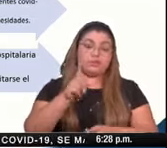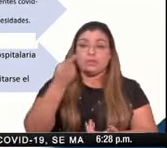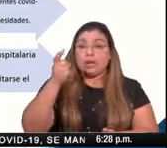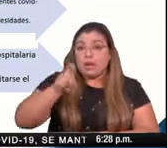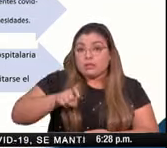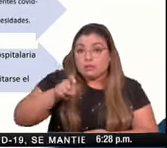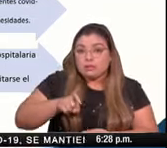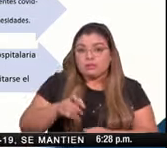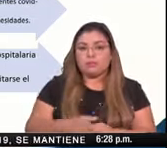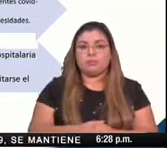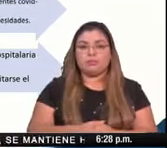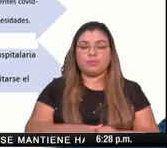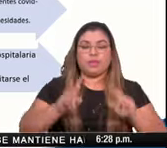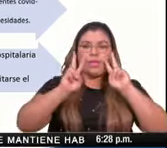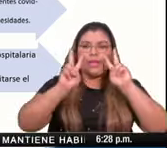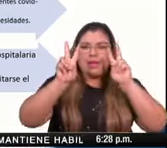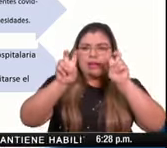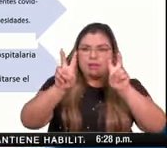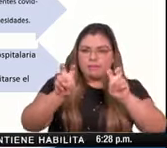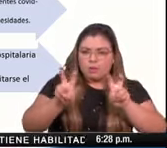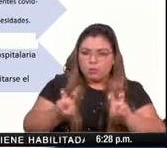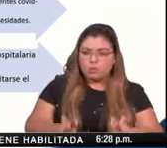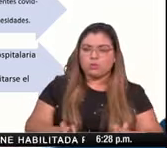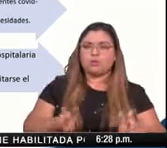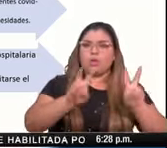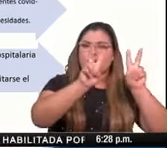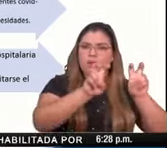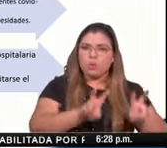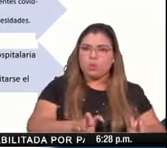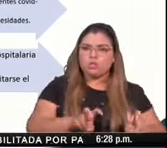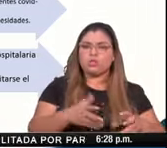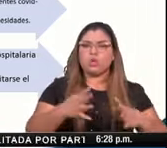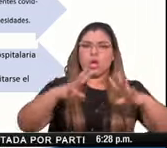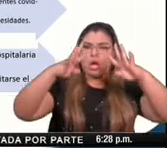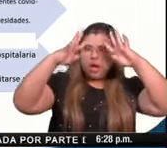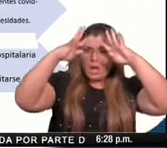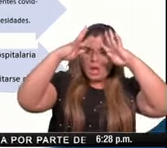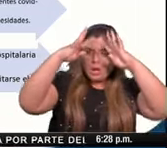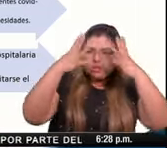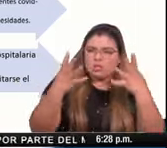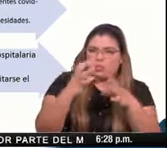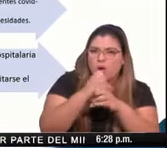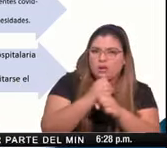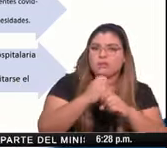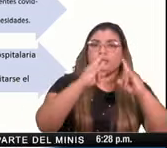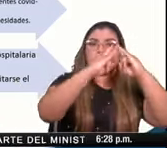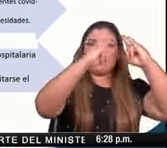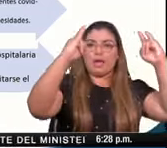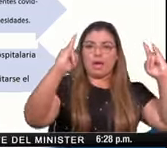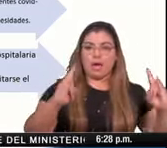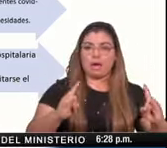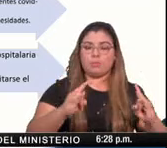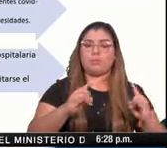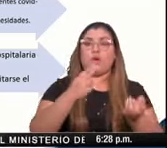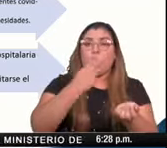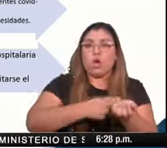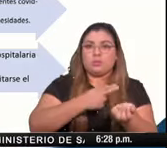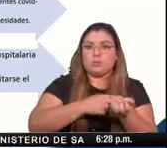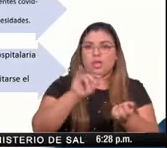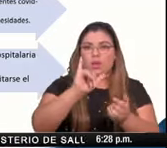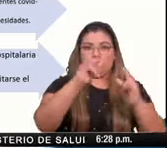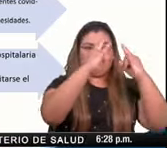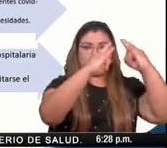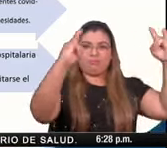ser necesaria y evaluamos y hace una evaluación análisis y ubicación de carpas y hospitales de campaña